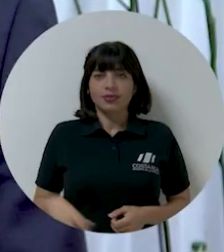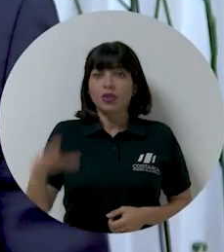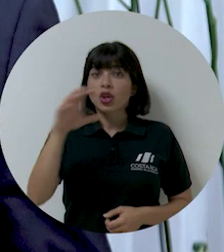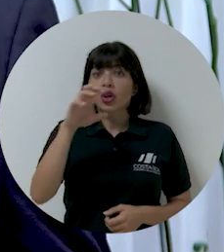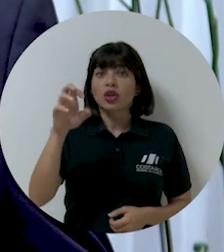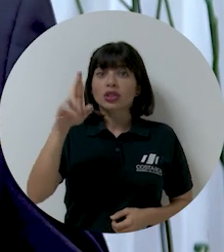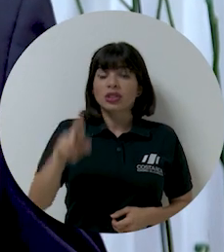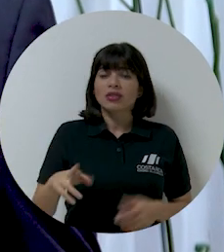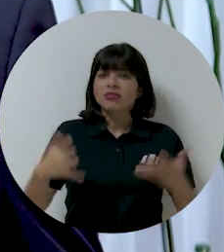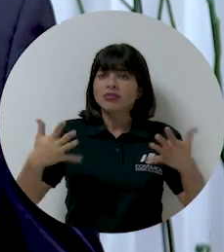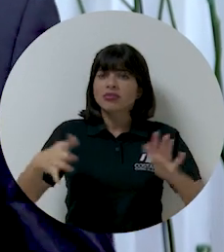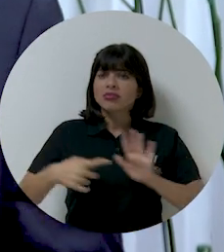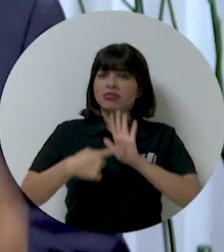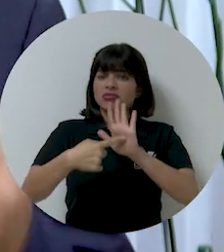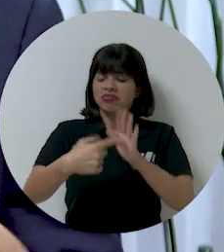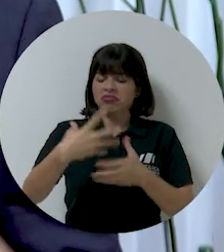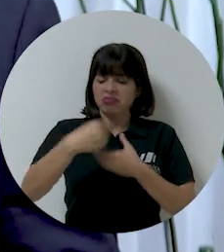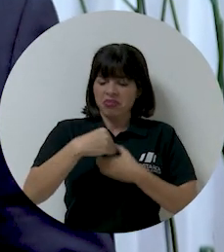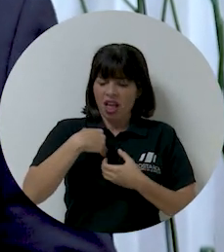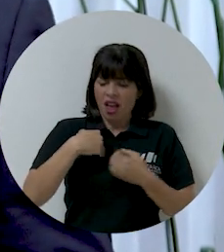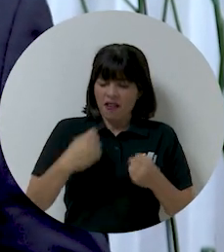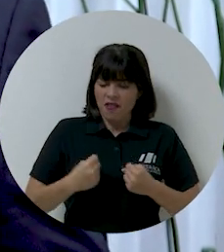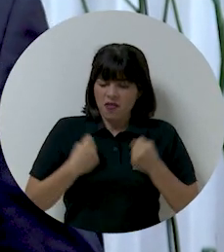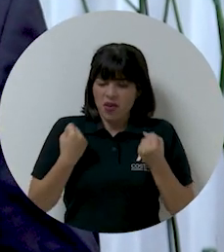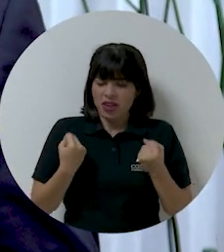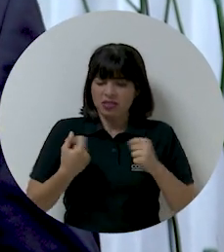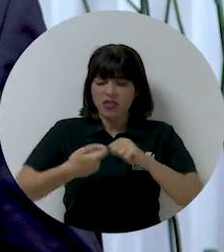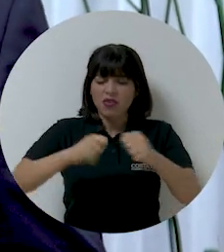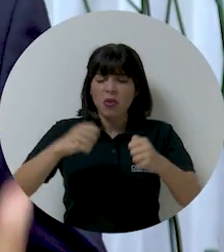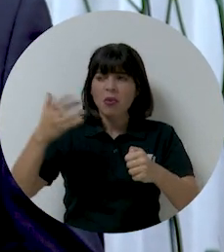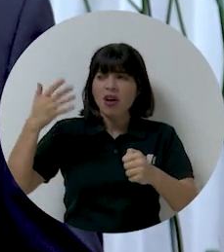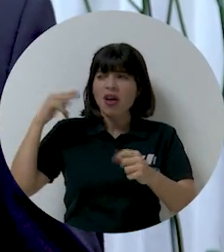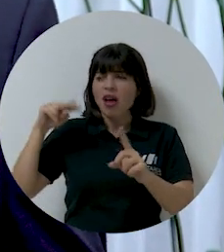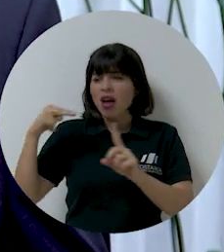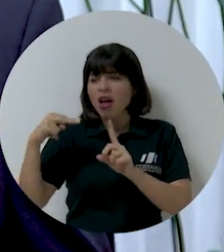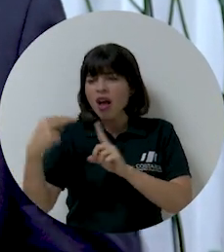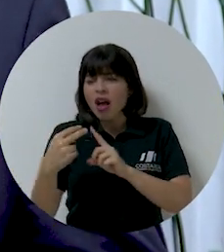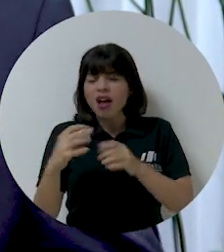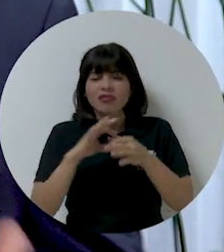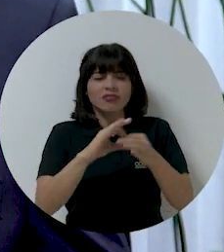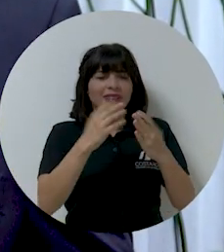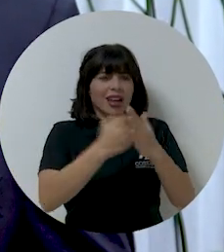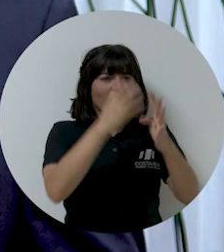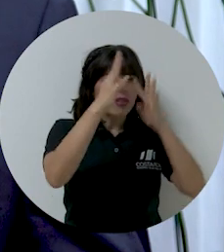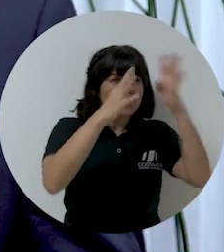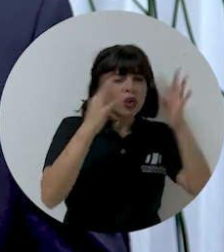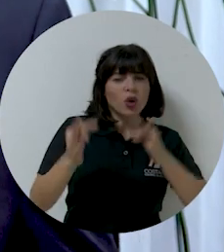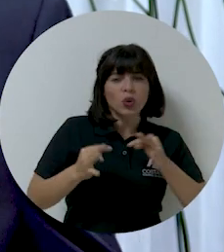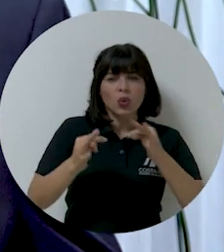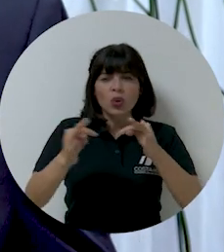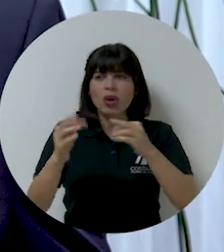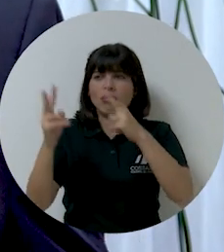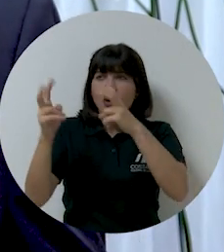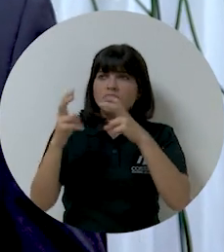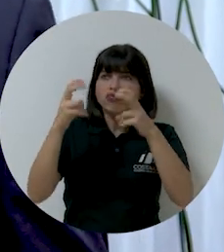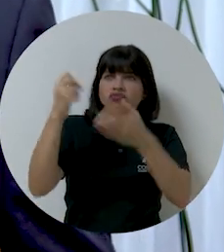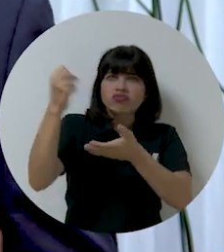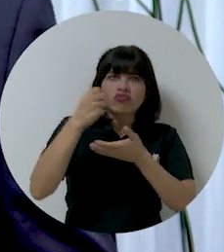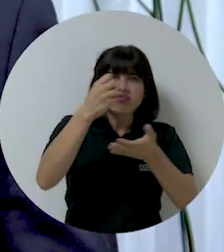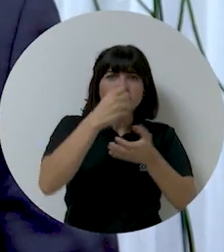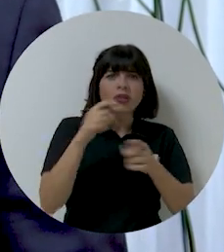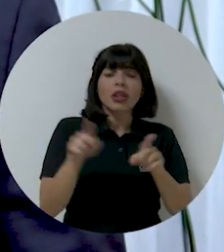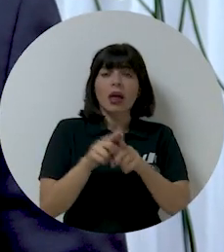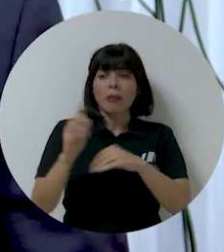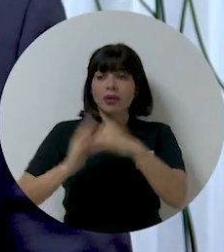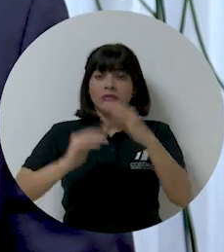Costa Rica ya demostró que tiene la fuerza de romper paradigmas en materia de innovación, turismo, atracción de inversiones e